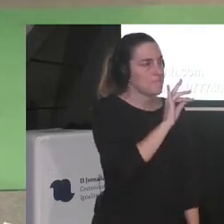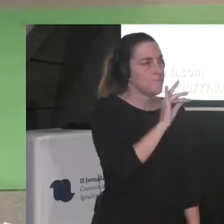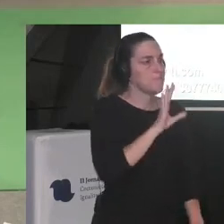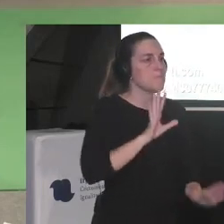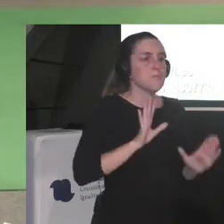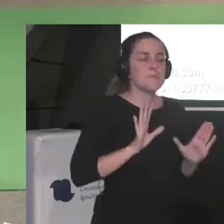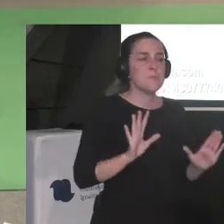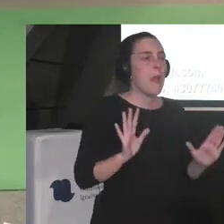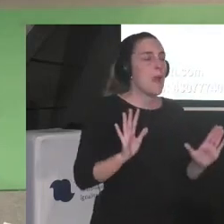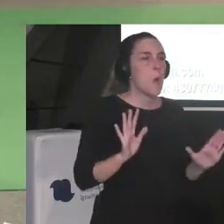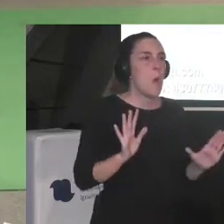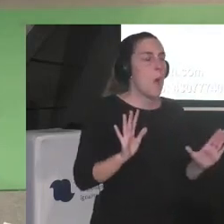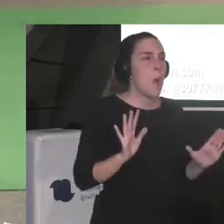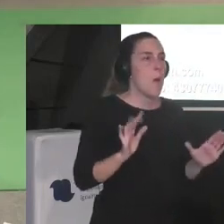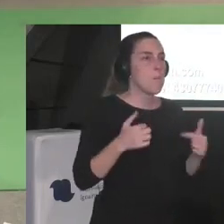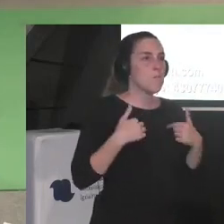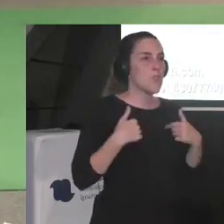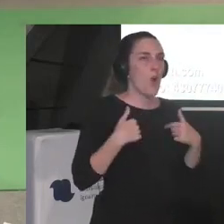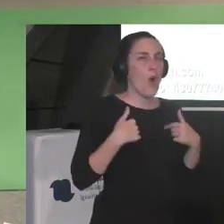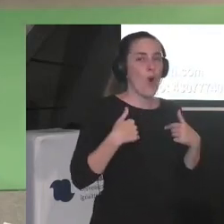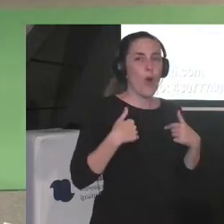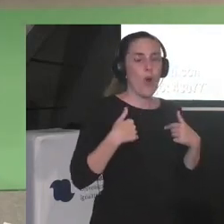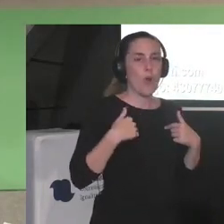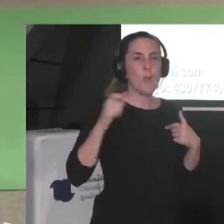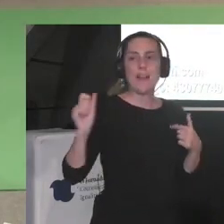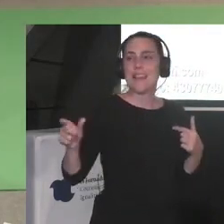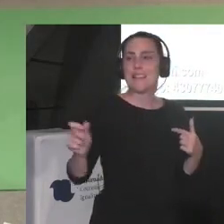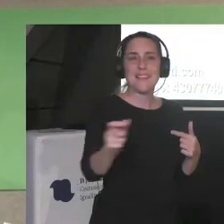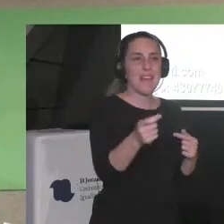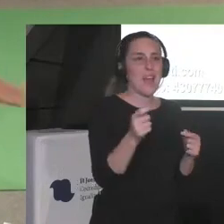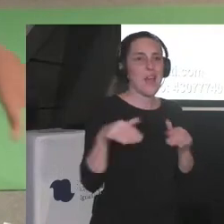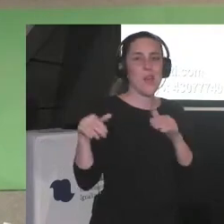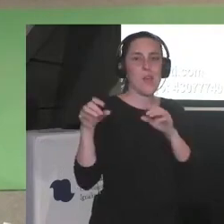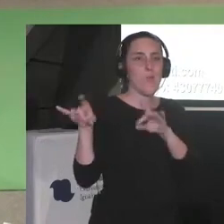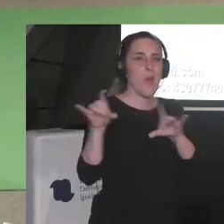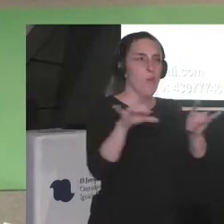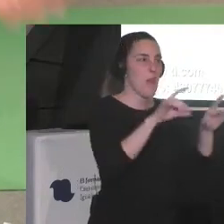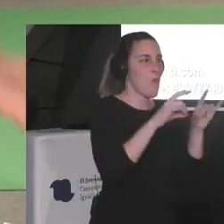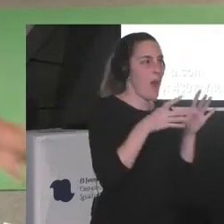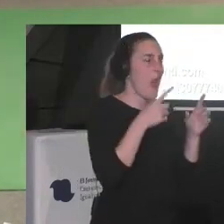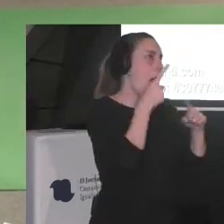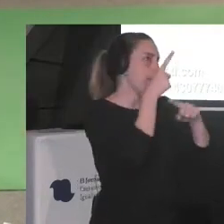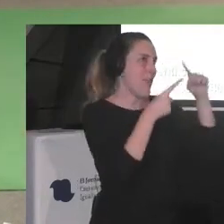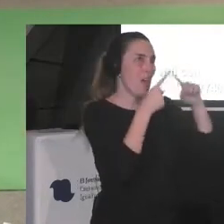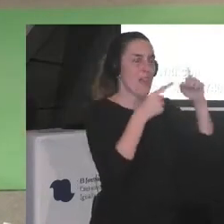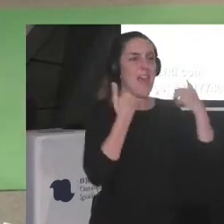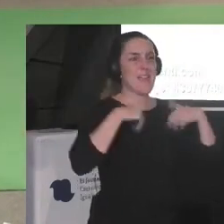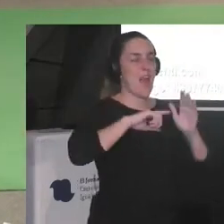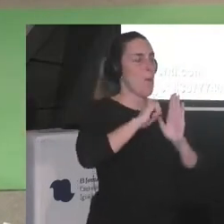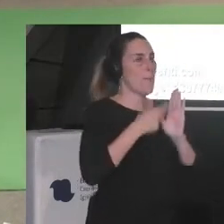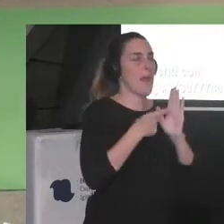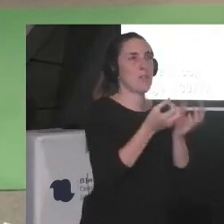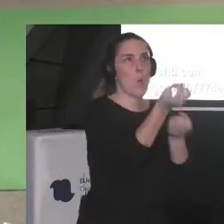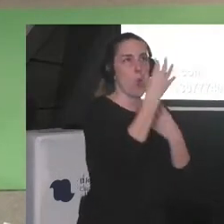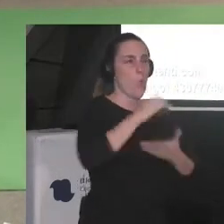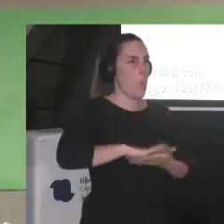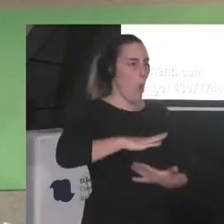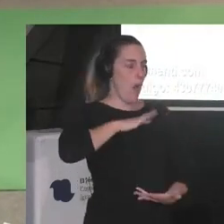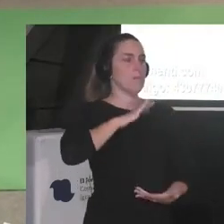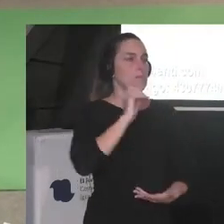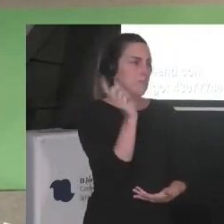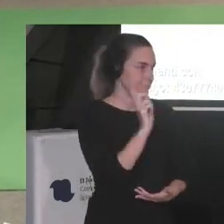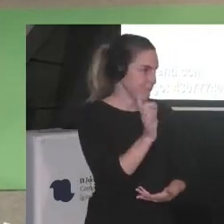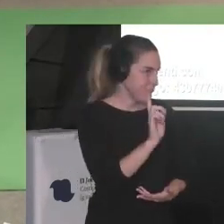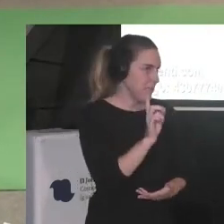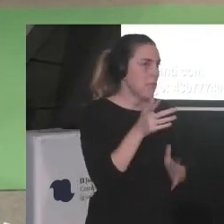pero no puedo decir que sea la típica periodista que o sea ya al mediodía está completamente informada con lo cual supongo que hay una